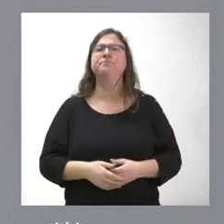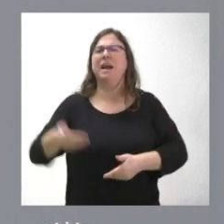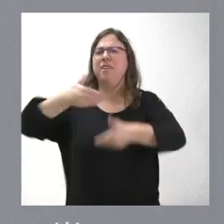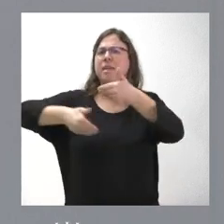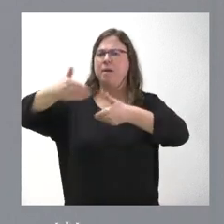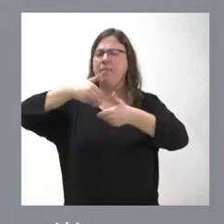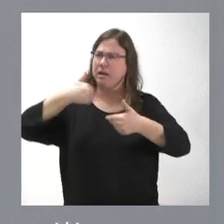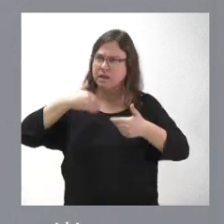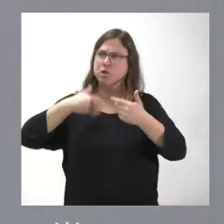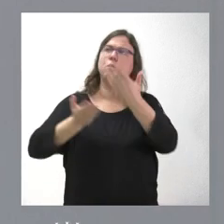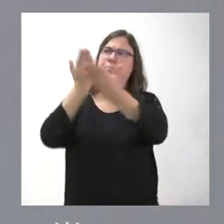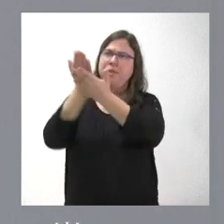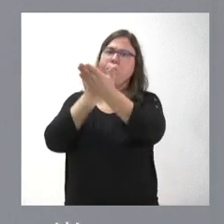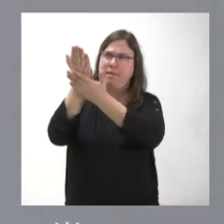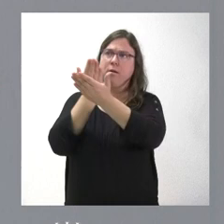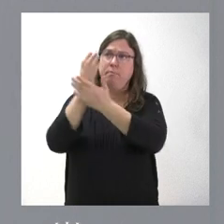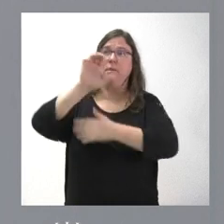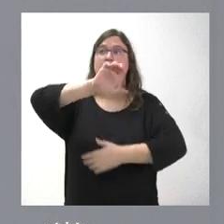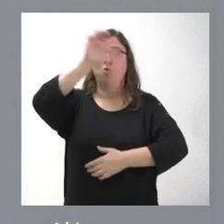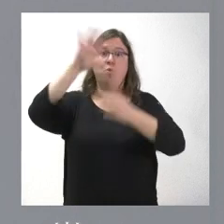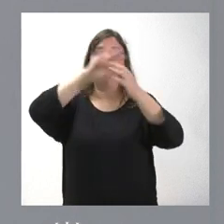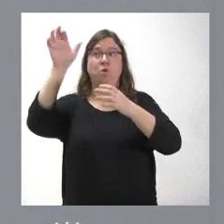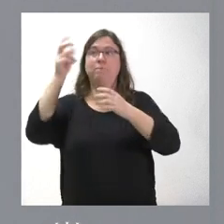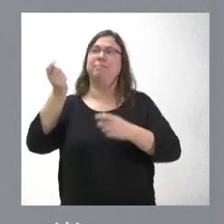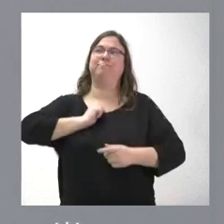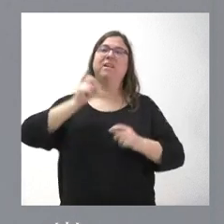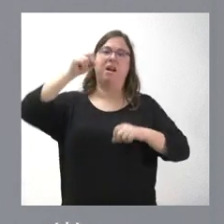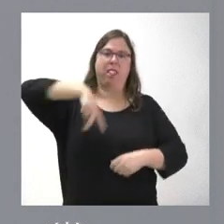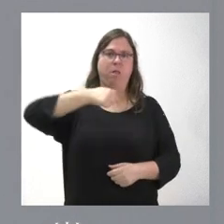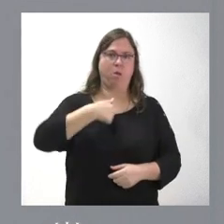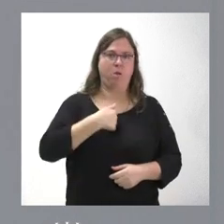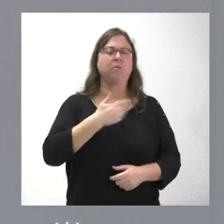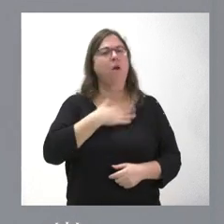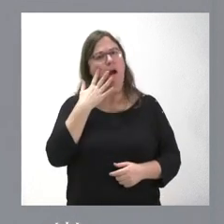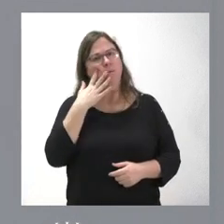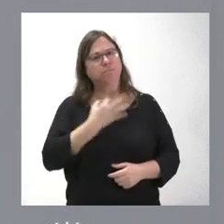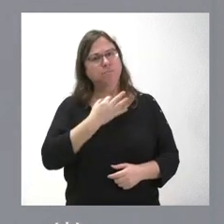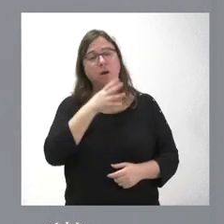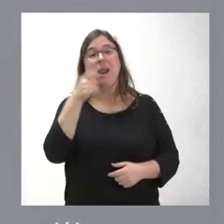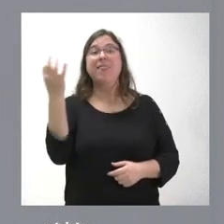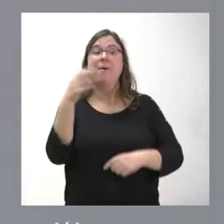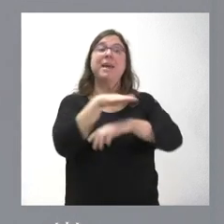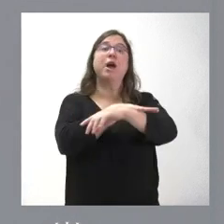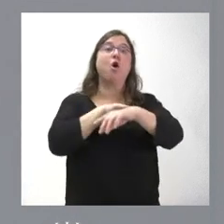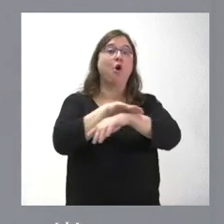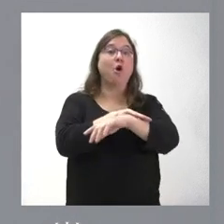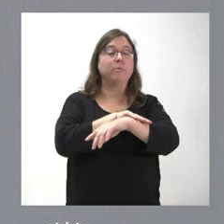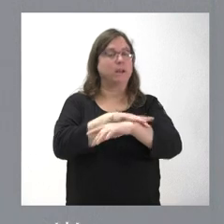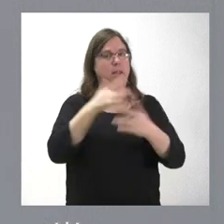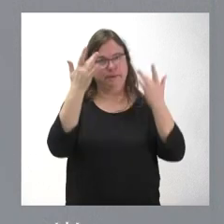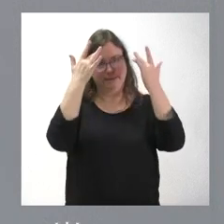habíamos pedido y que la Unión Europea nos ha dado la razón a la Junta de Castilla y León. Y yo lo que creo es que ahora debe ser el Gobierno sensible a este hecho,